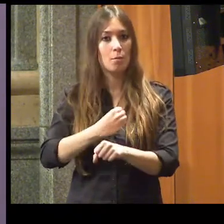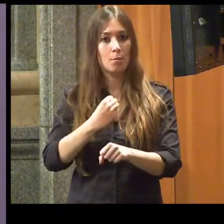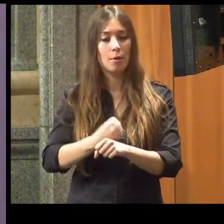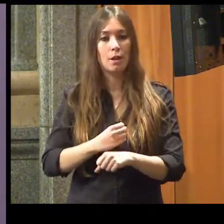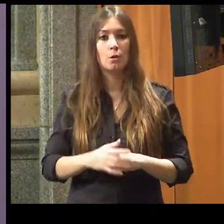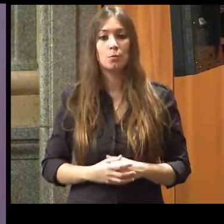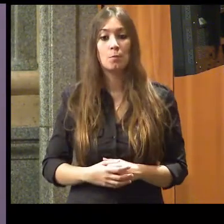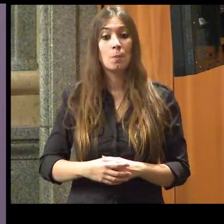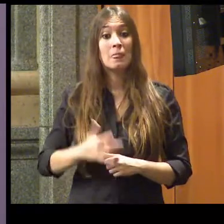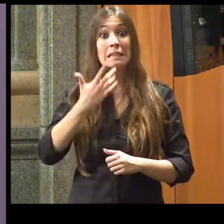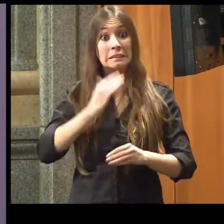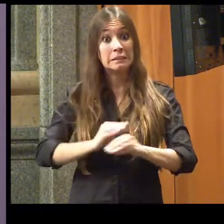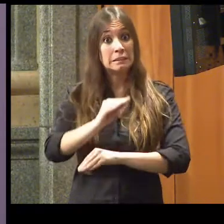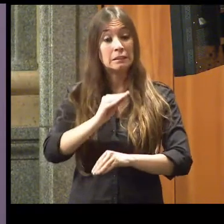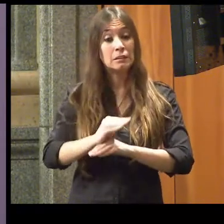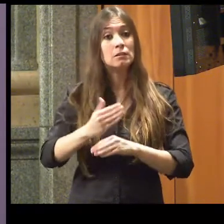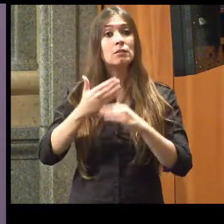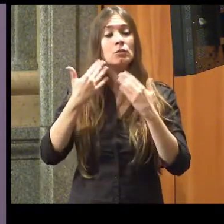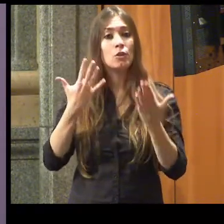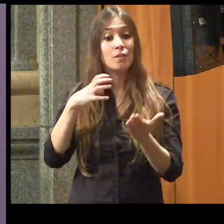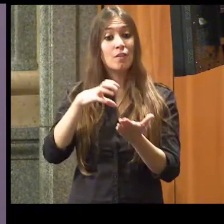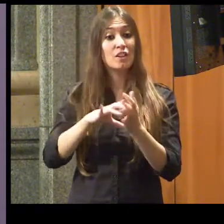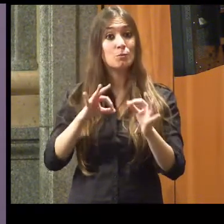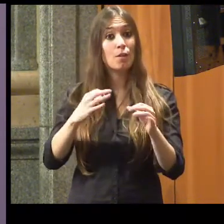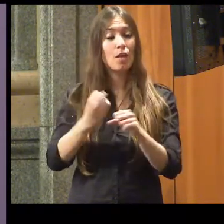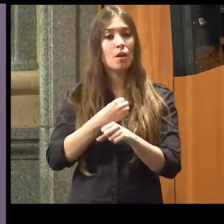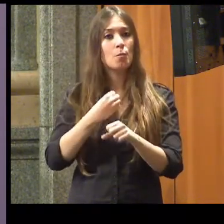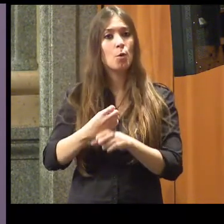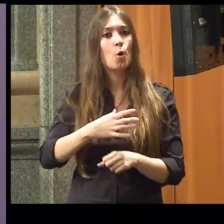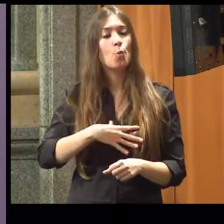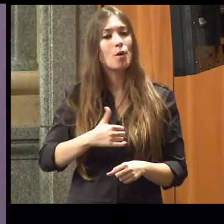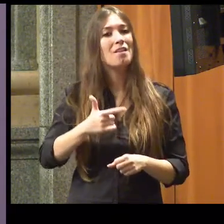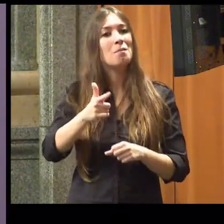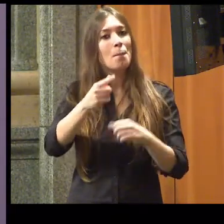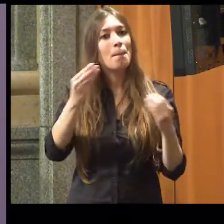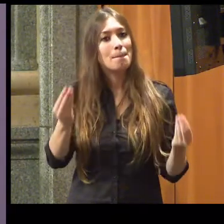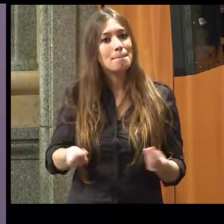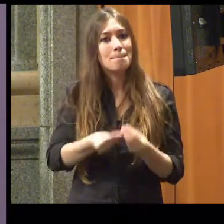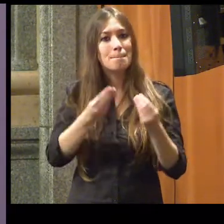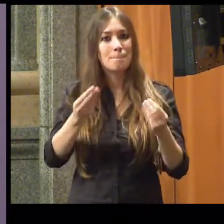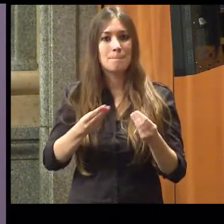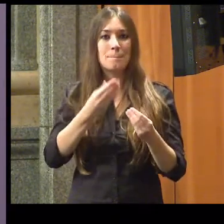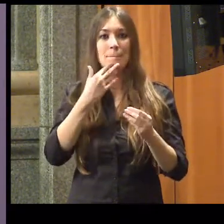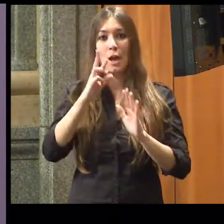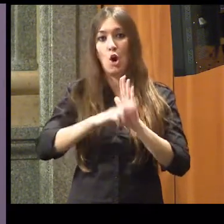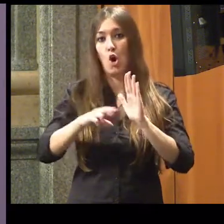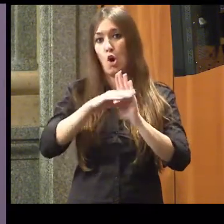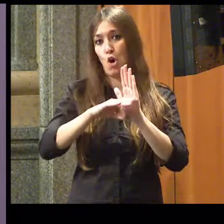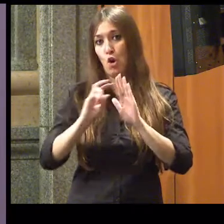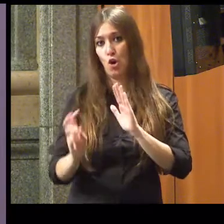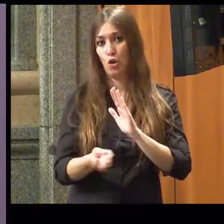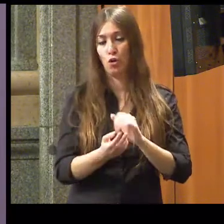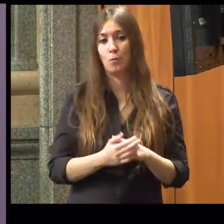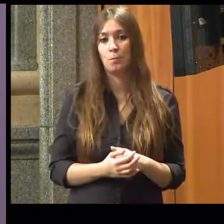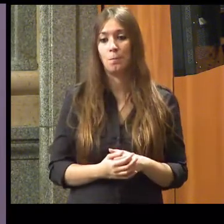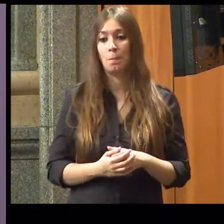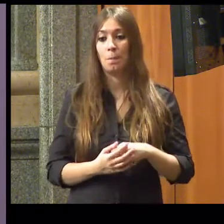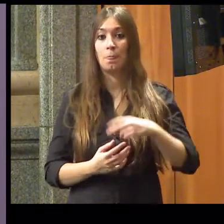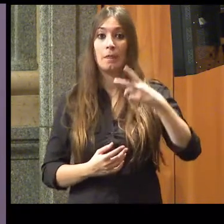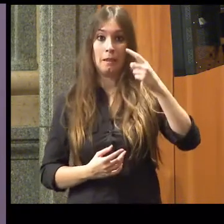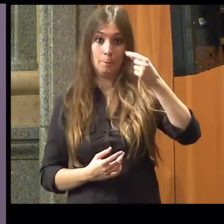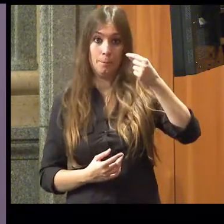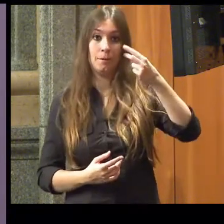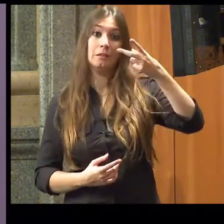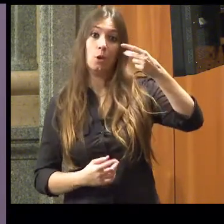para que se puedan tener mejores rendos. Segundo, queremos que